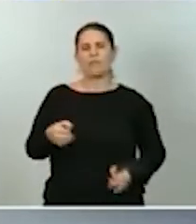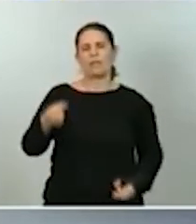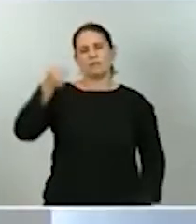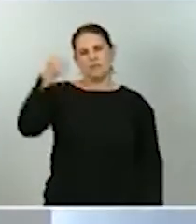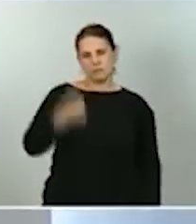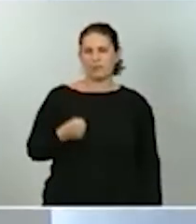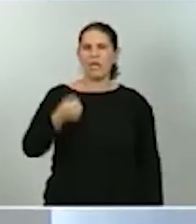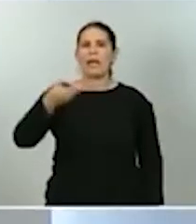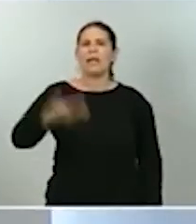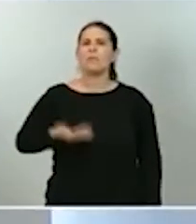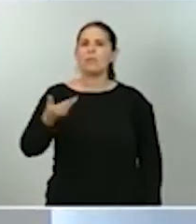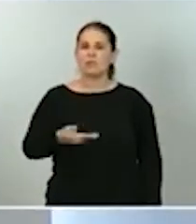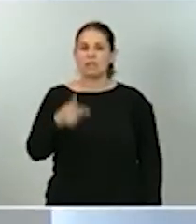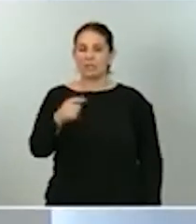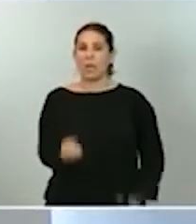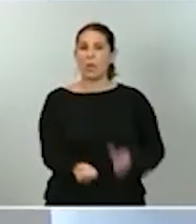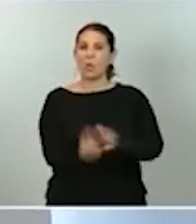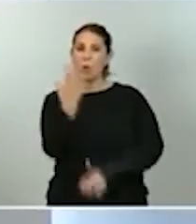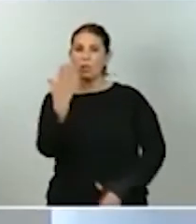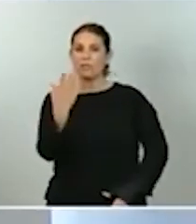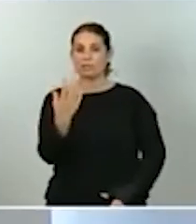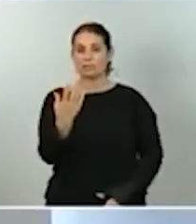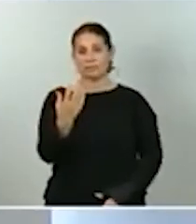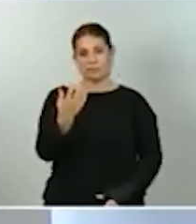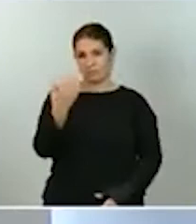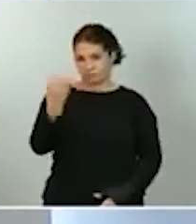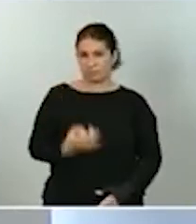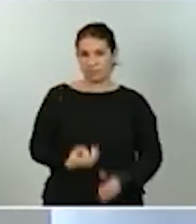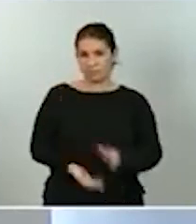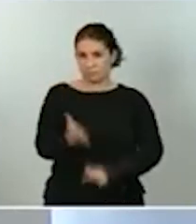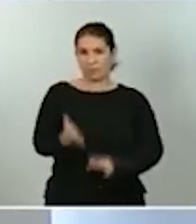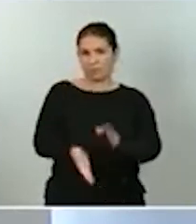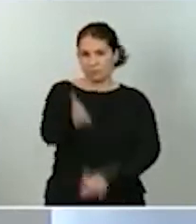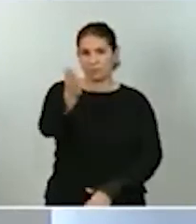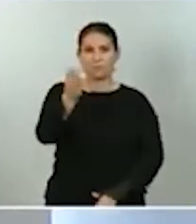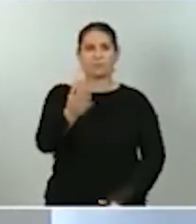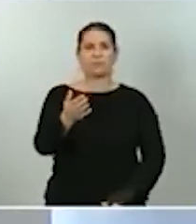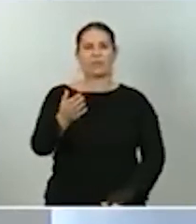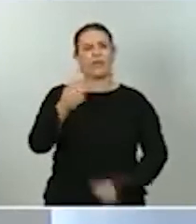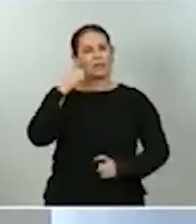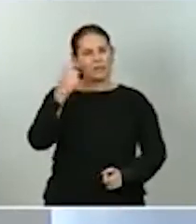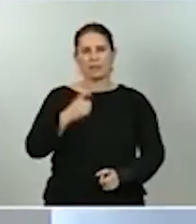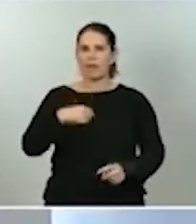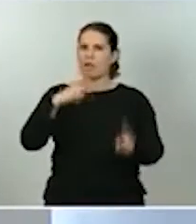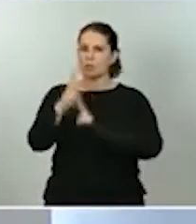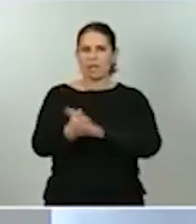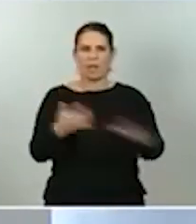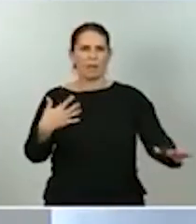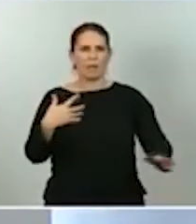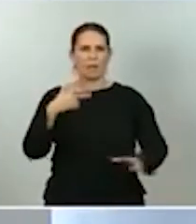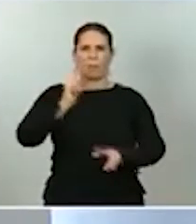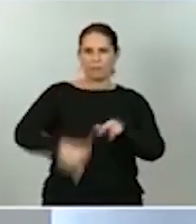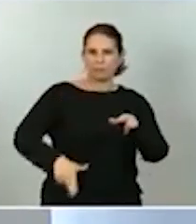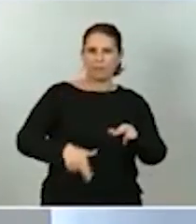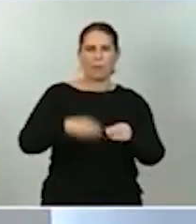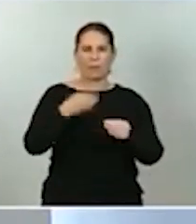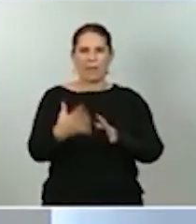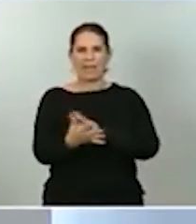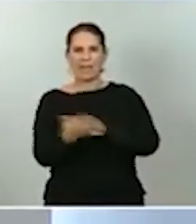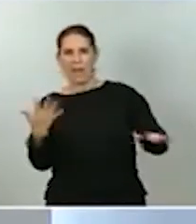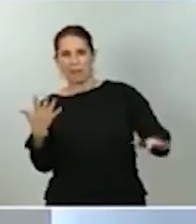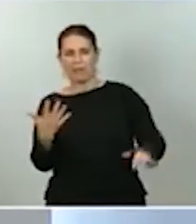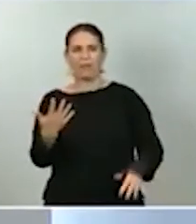estos brotes inevitables que nos van a seguir acompañando, porque lo que vemos es que cuando se atajan rápidamente y de forma determinada